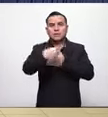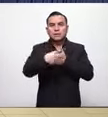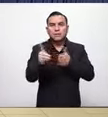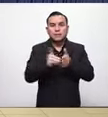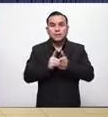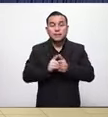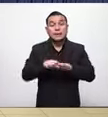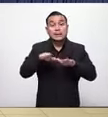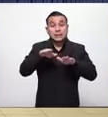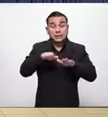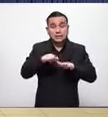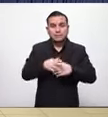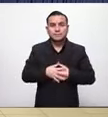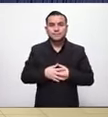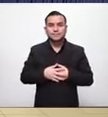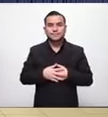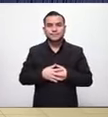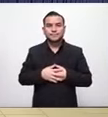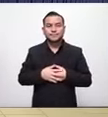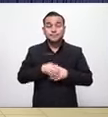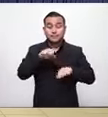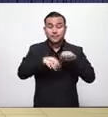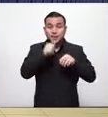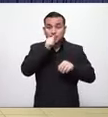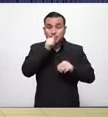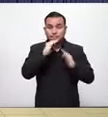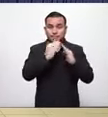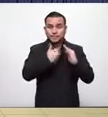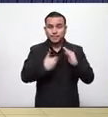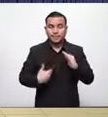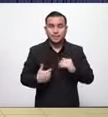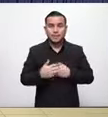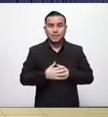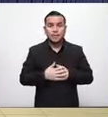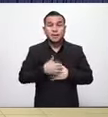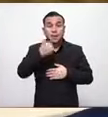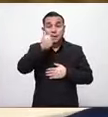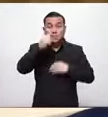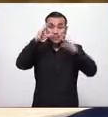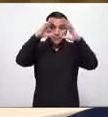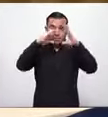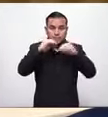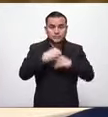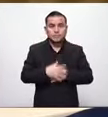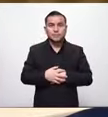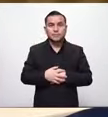muchas gracias secretario privado muy buenas noches